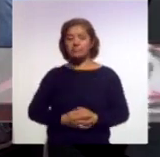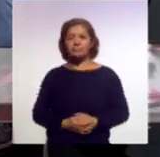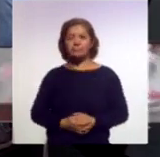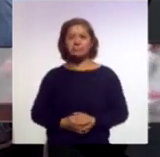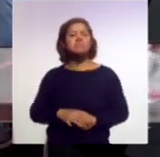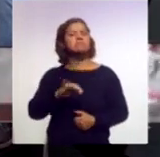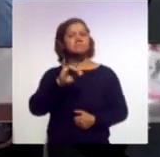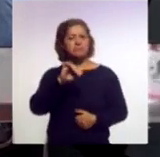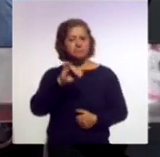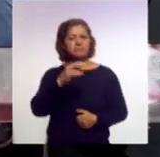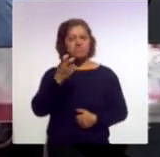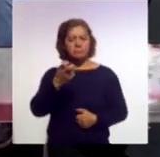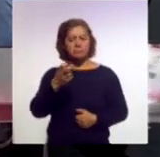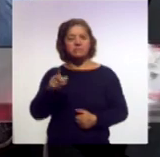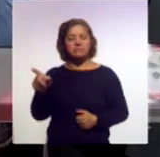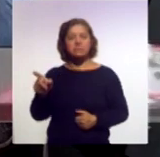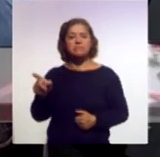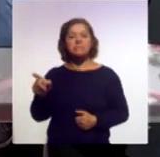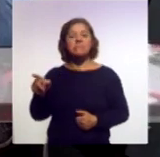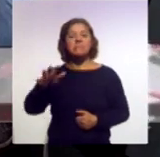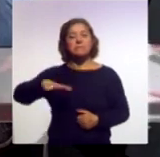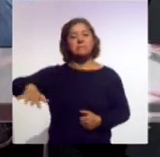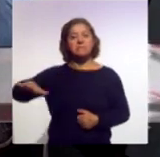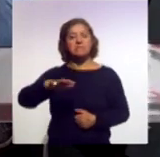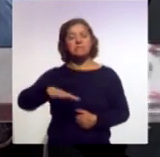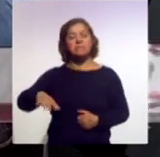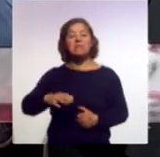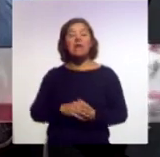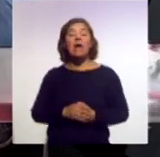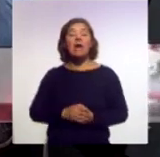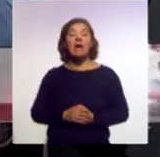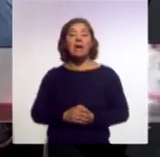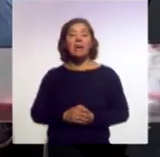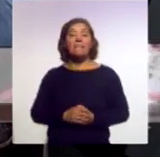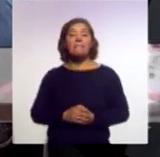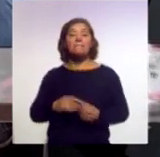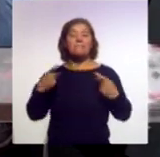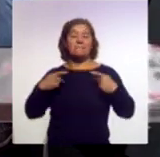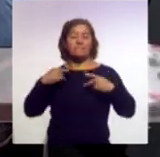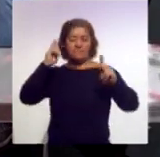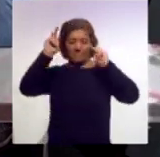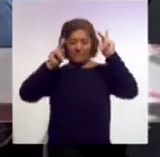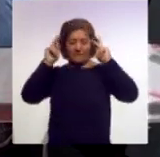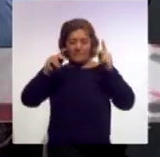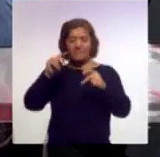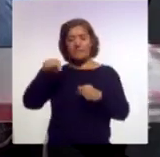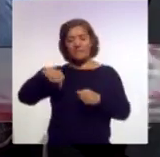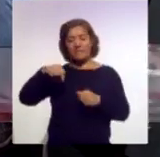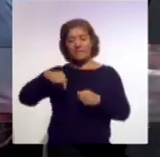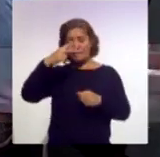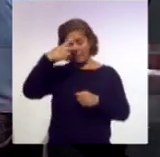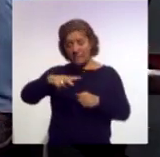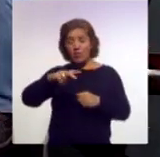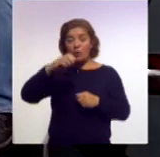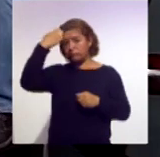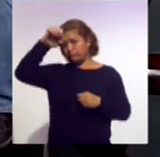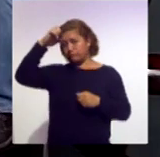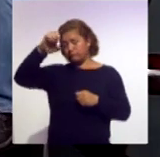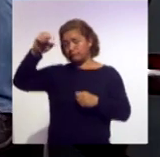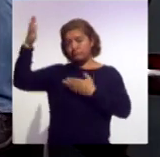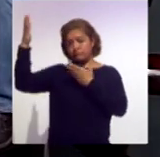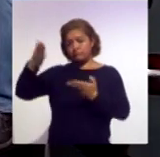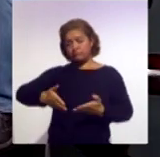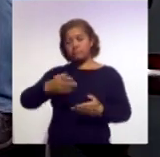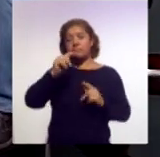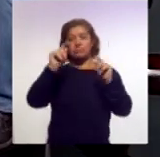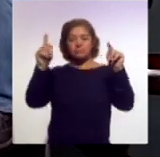concreta los números son 61 mil 400 visitantes nacionales y extranjeros que llegaron a Tlaxcala durante estos